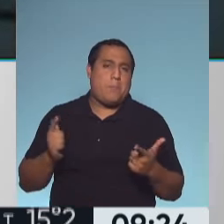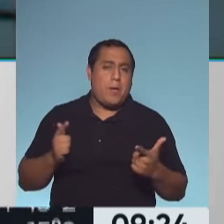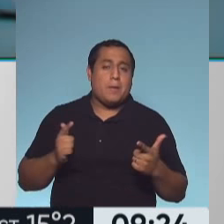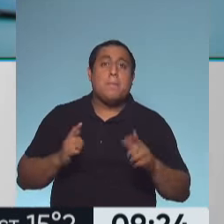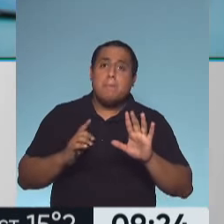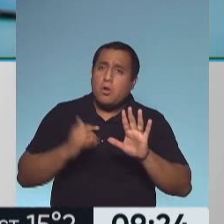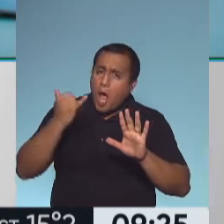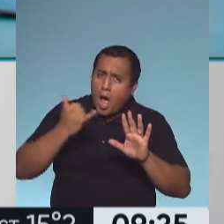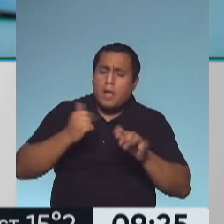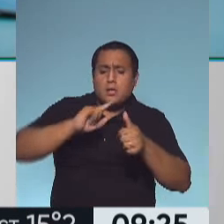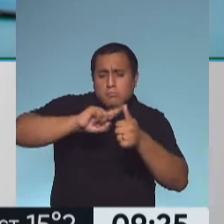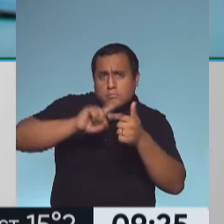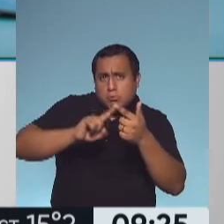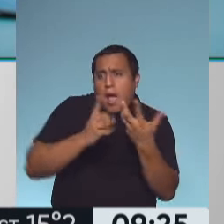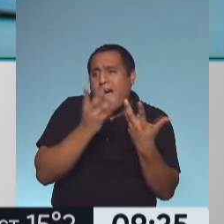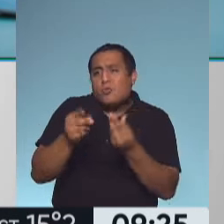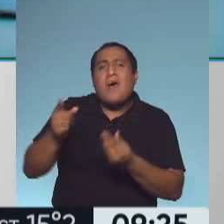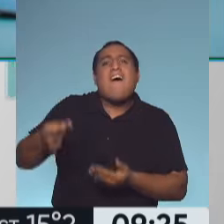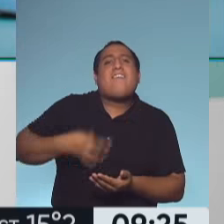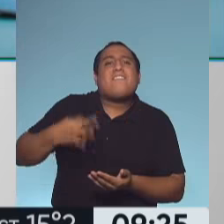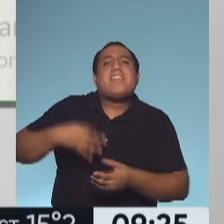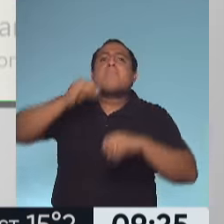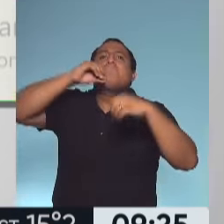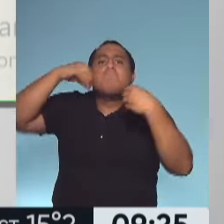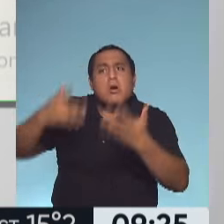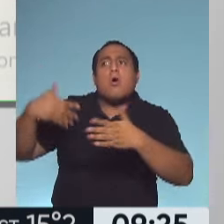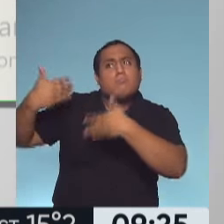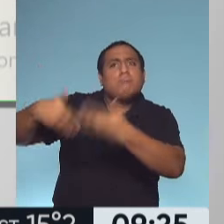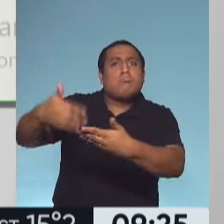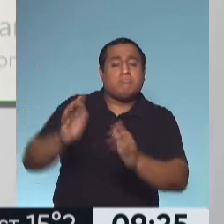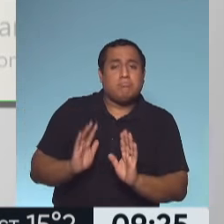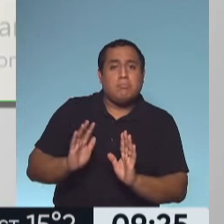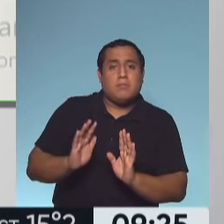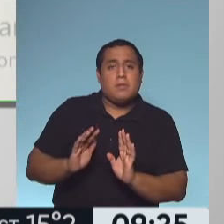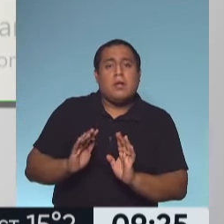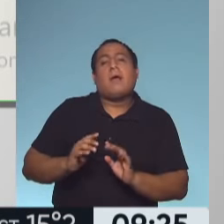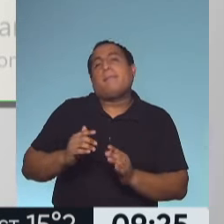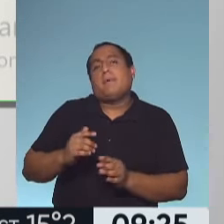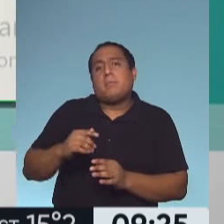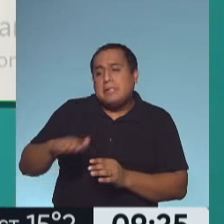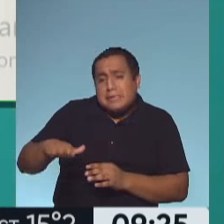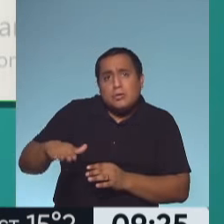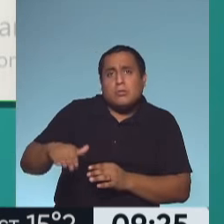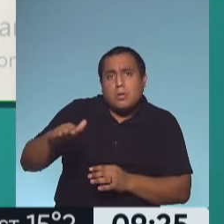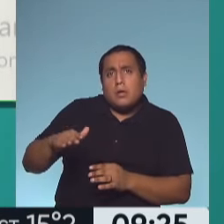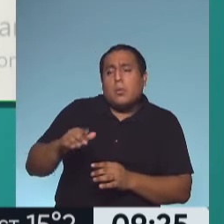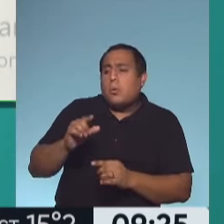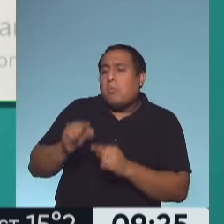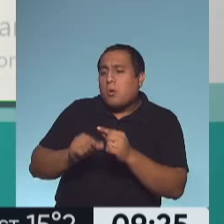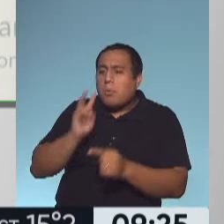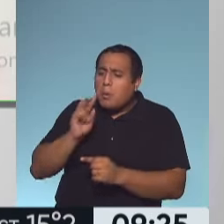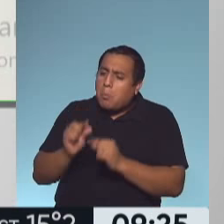dispositivos que ayudan a mejorar la calidad de vida. Al principio se ve muy de a poco y en algunos casos